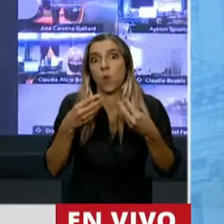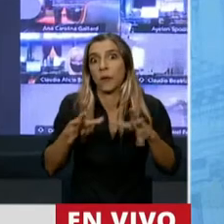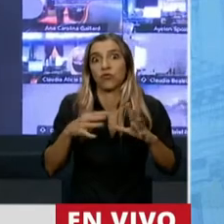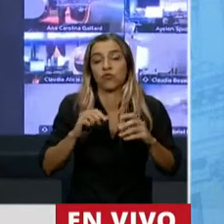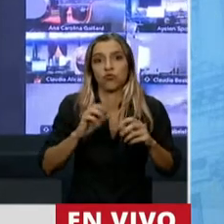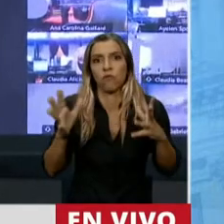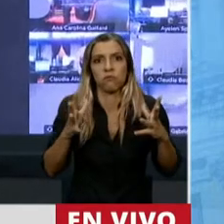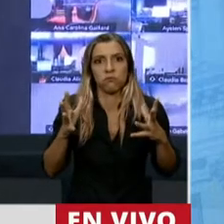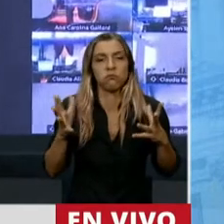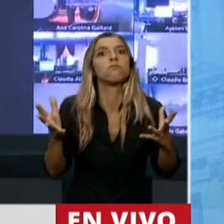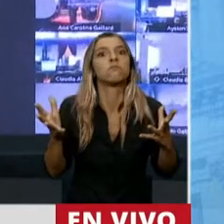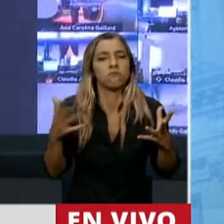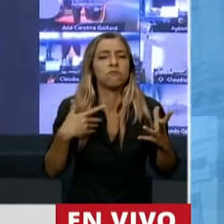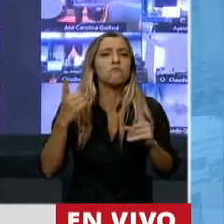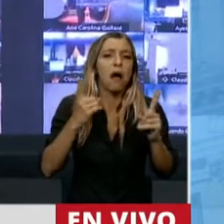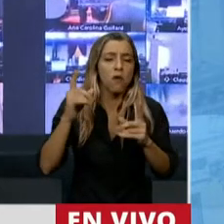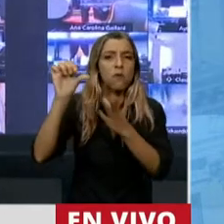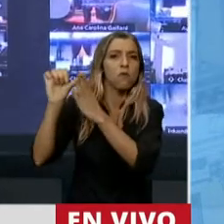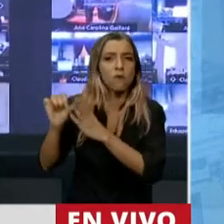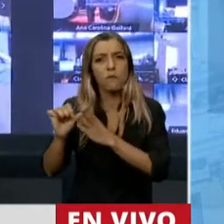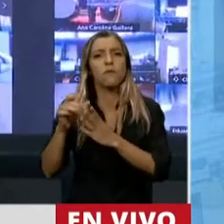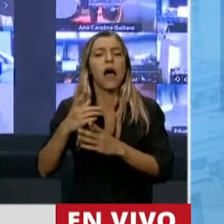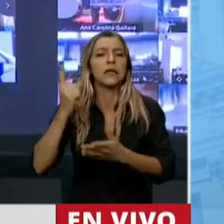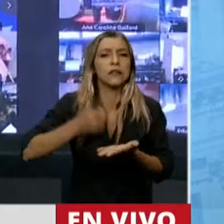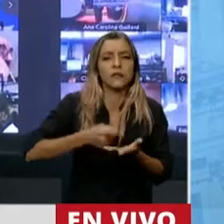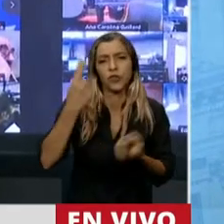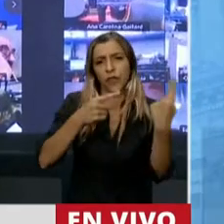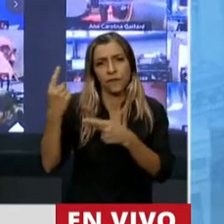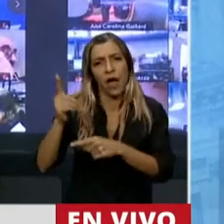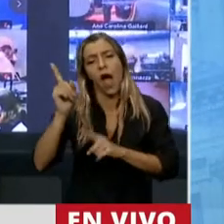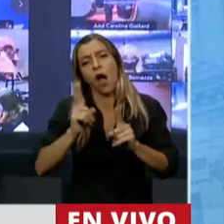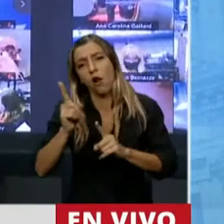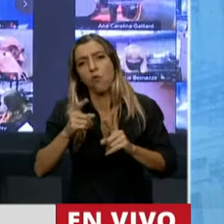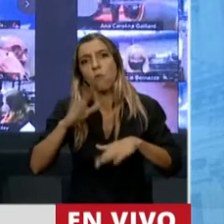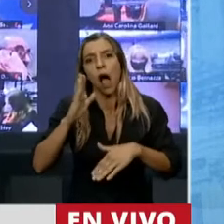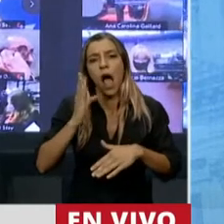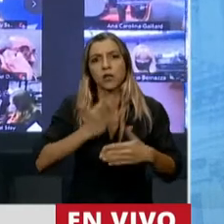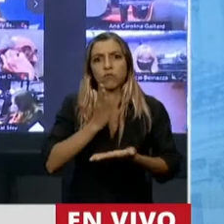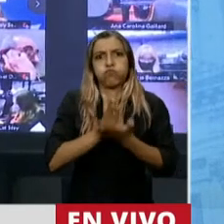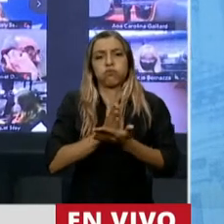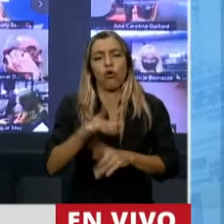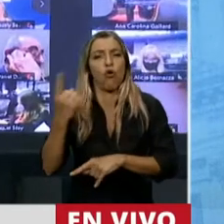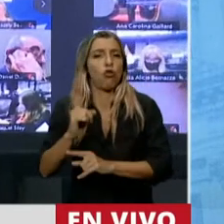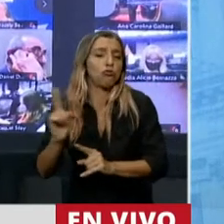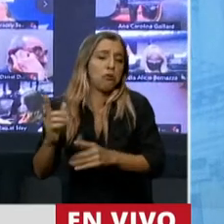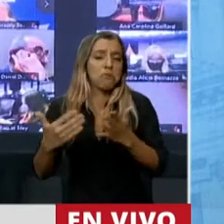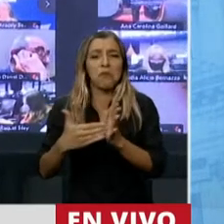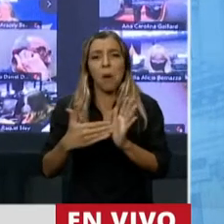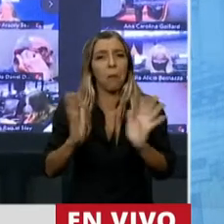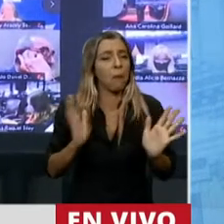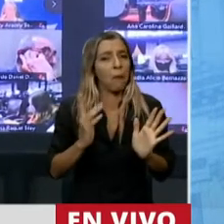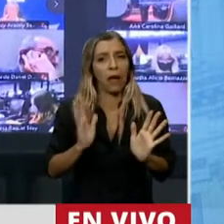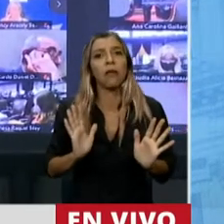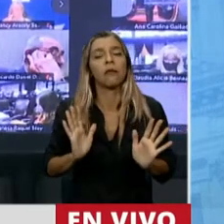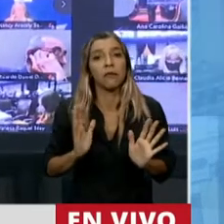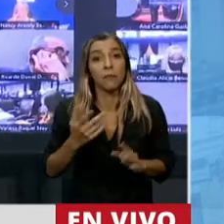distintas medidas, algunos más restrictivas, otros menos restrictivas. Lo que no hizo ningún país es agravar